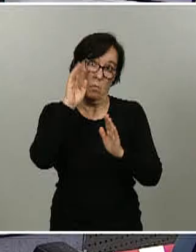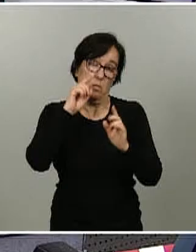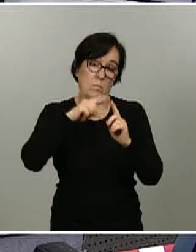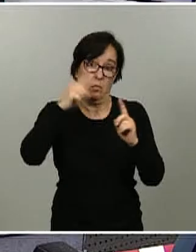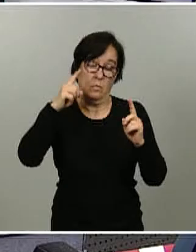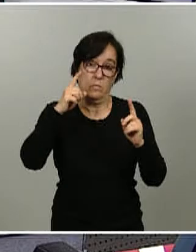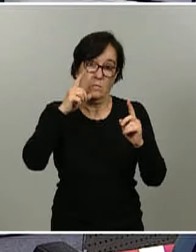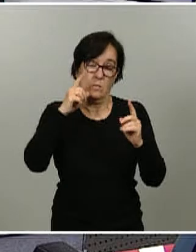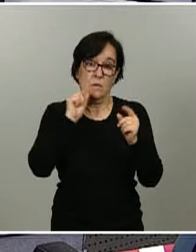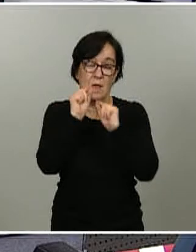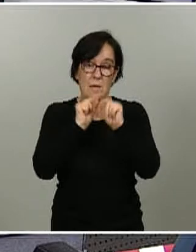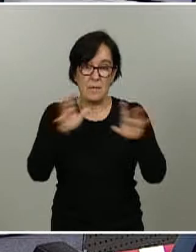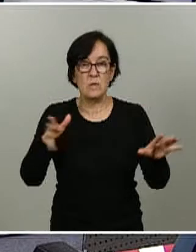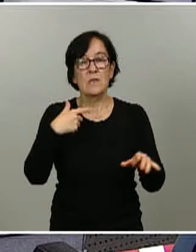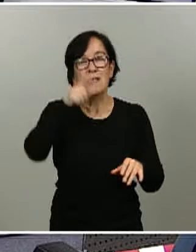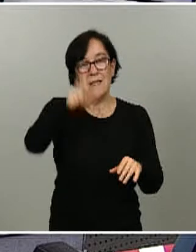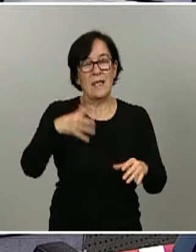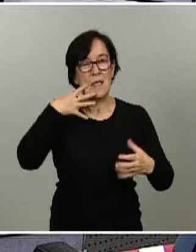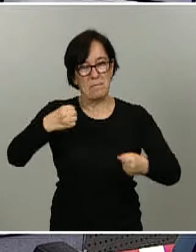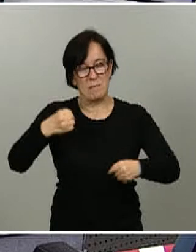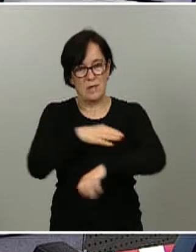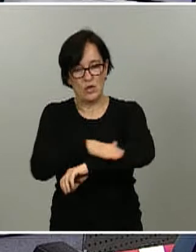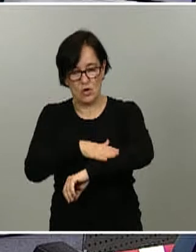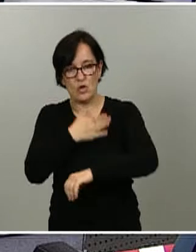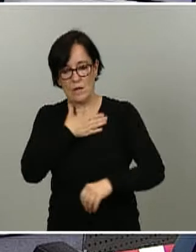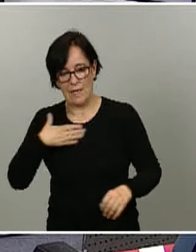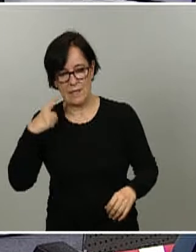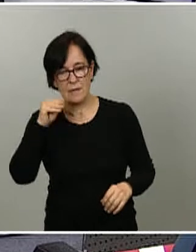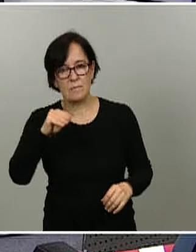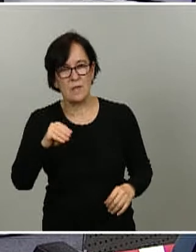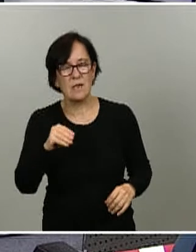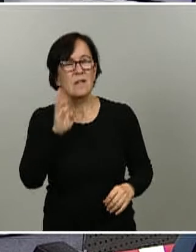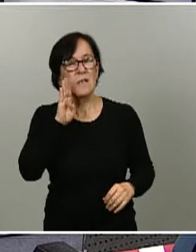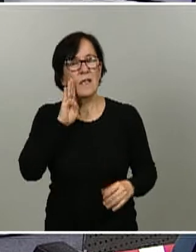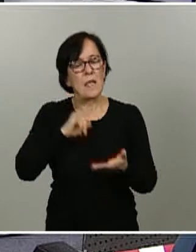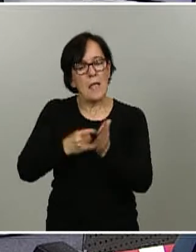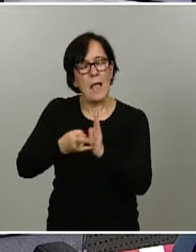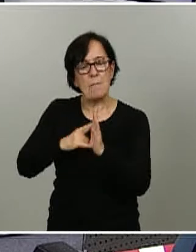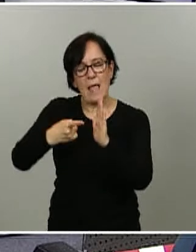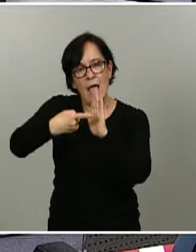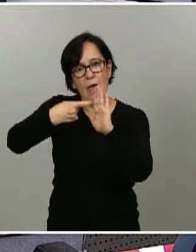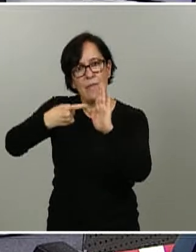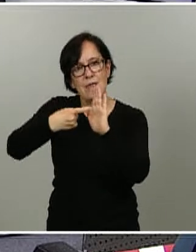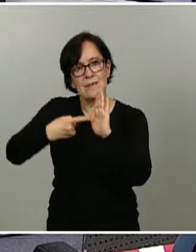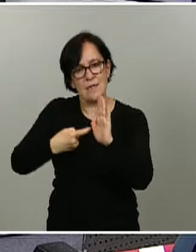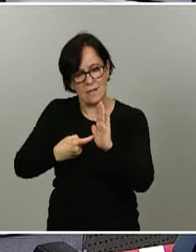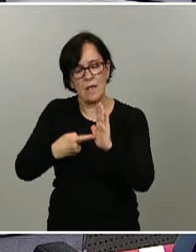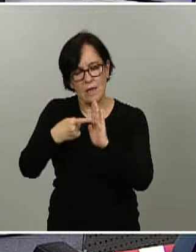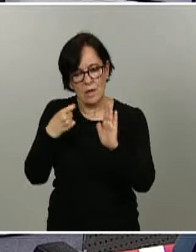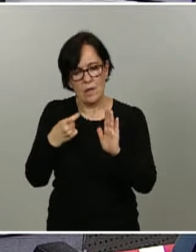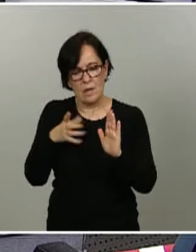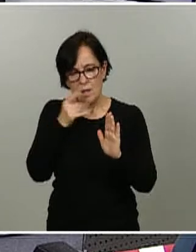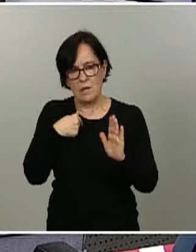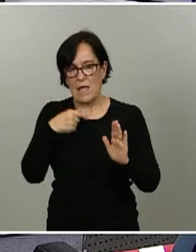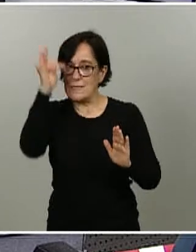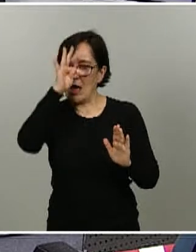al ministro Salvador Illa le quería preguntar, ha comentado que el plan de desescalada ya partía la hipótesis de que no